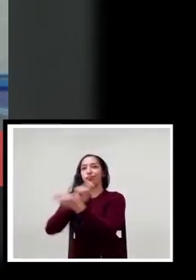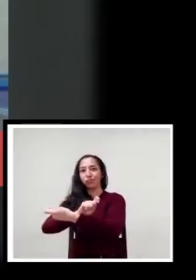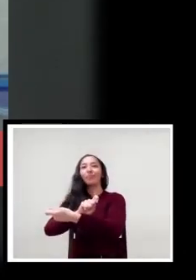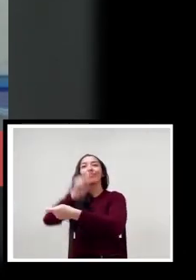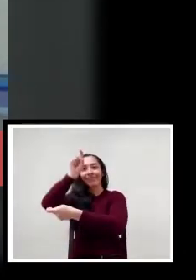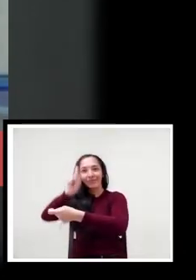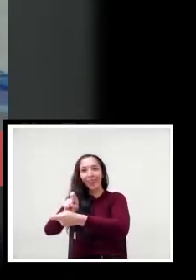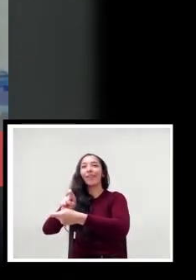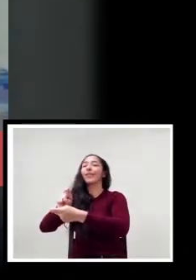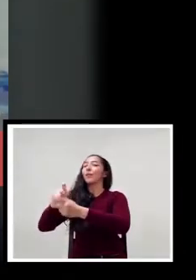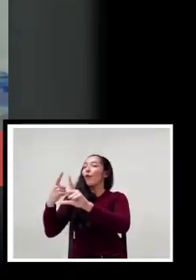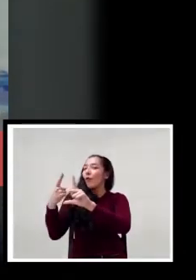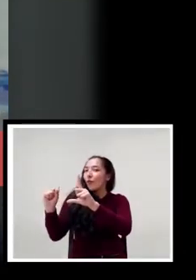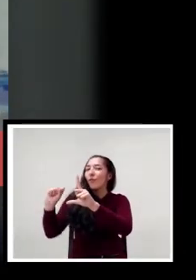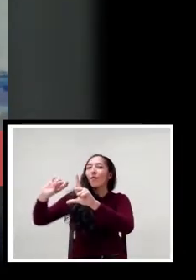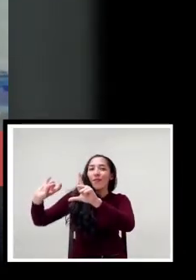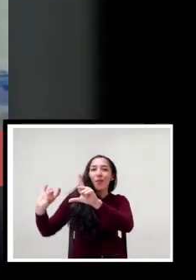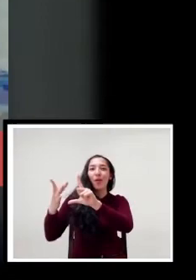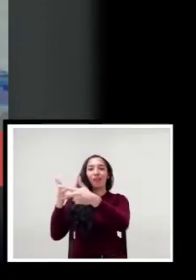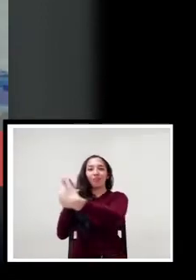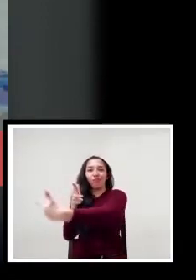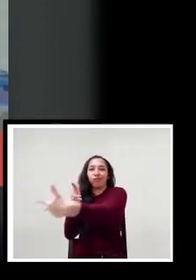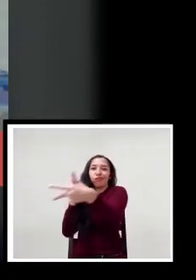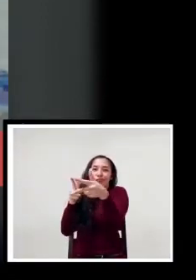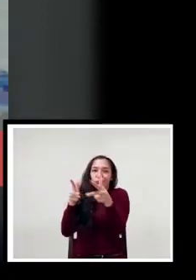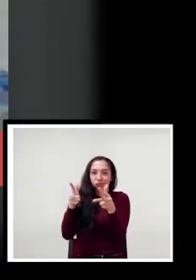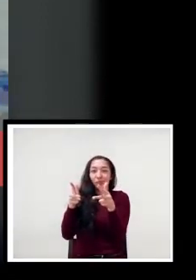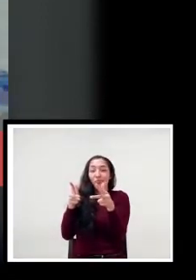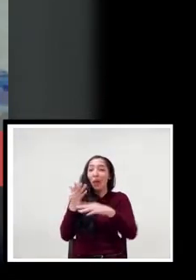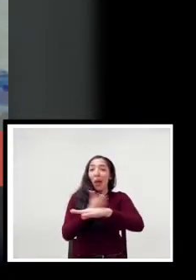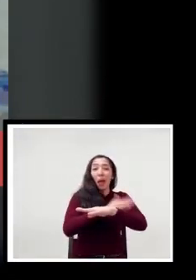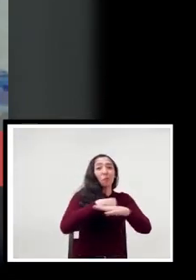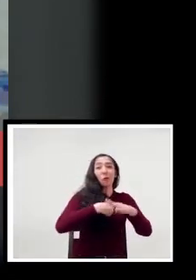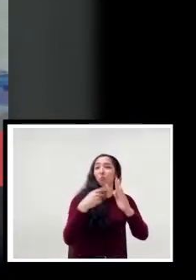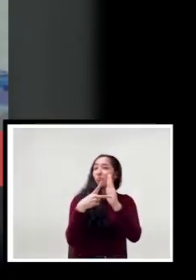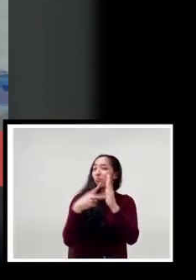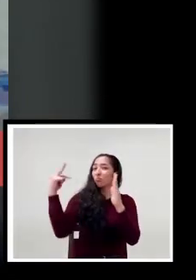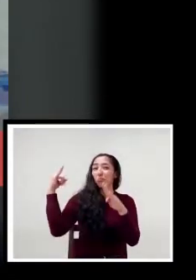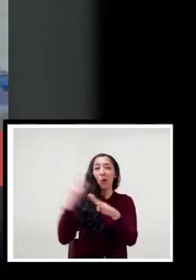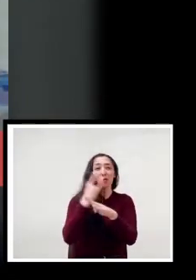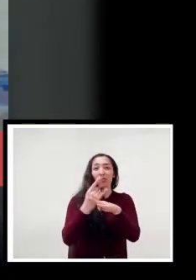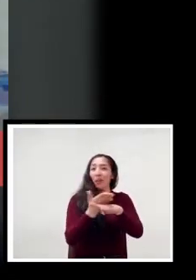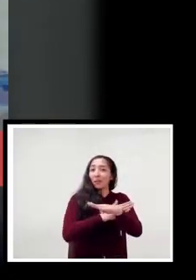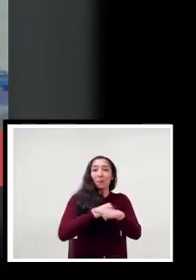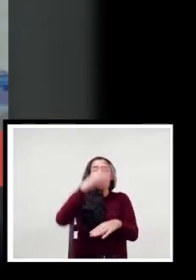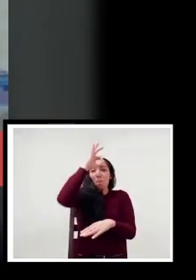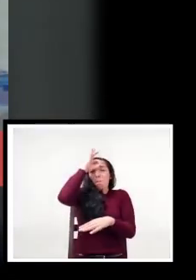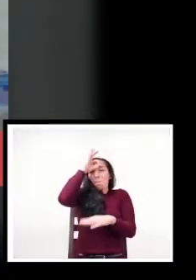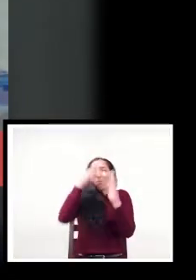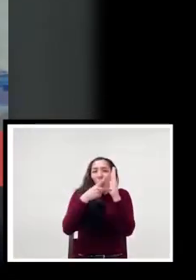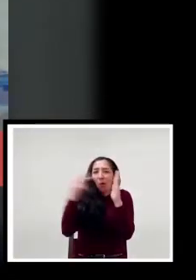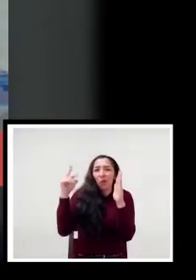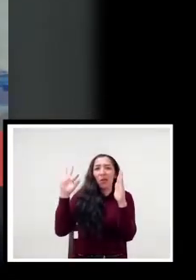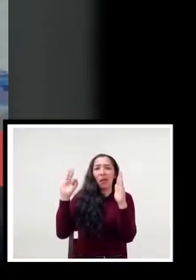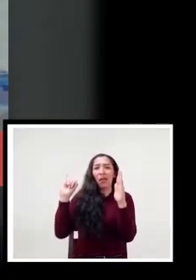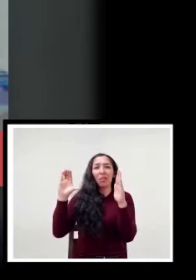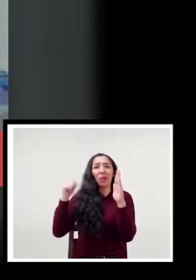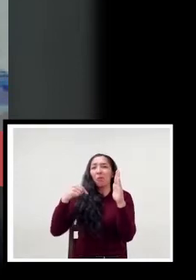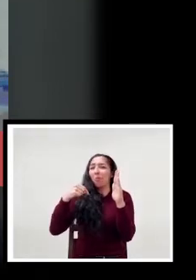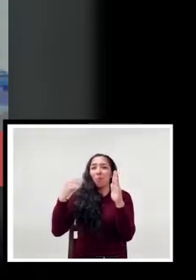que, cuando eran las clases presenciales yo no usaba mucho las TICs, y en estos